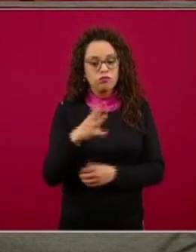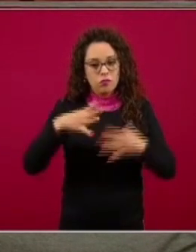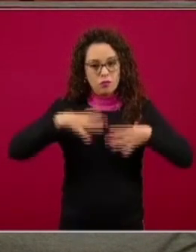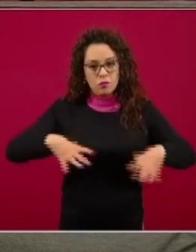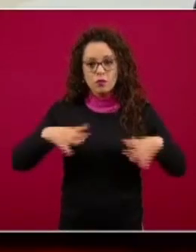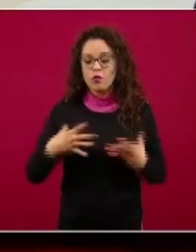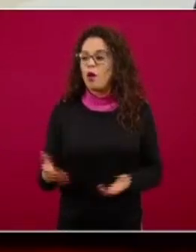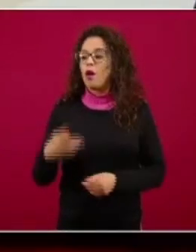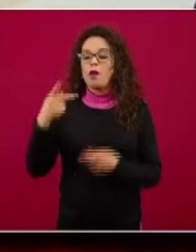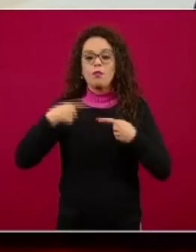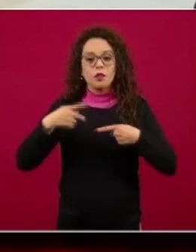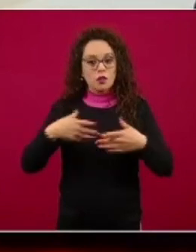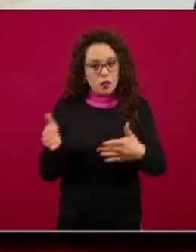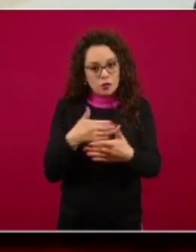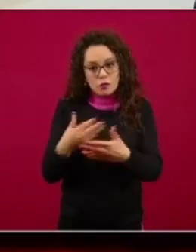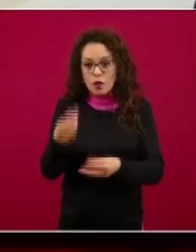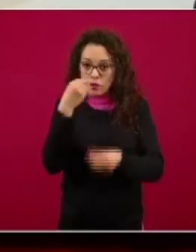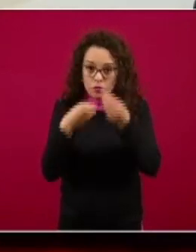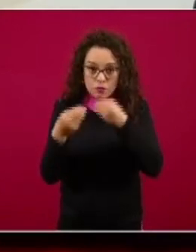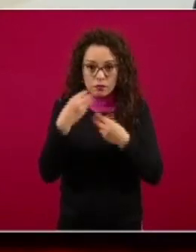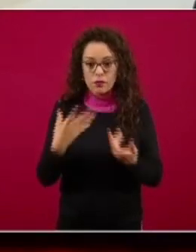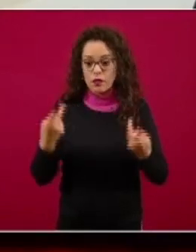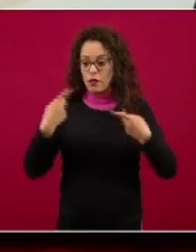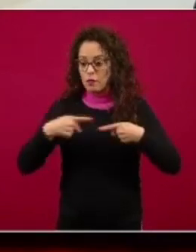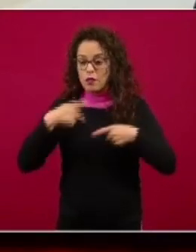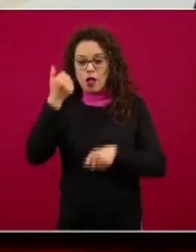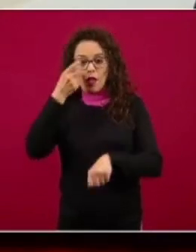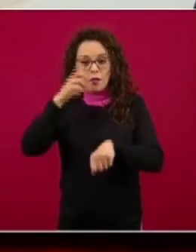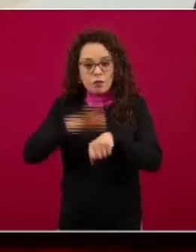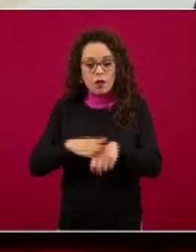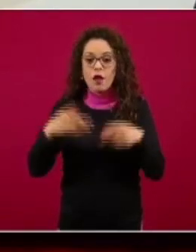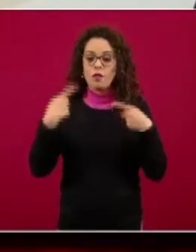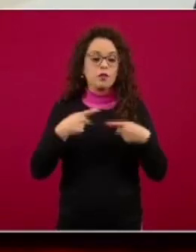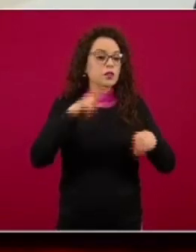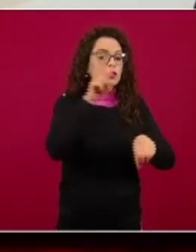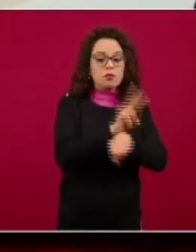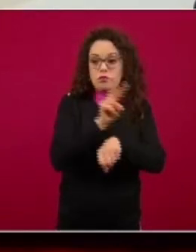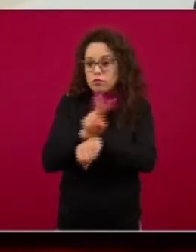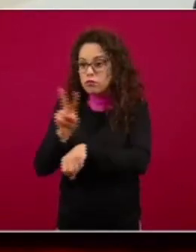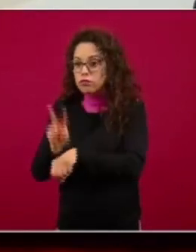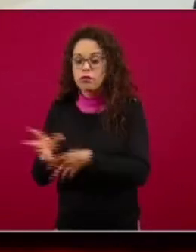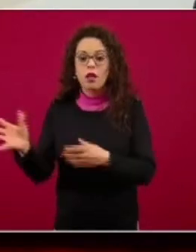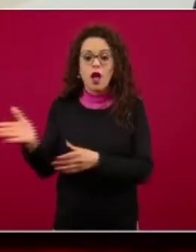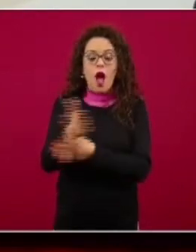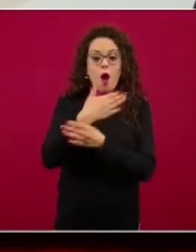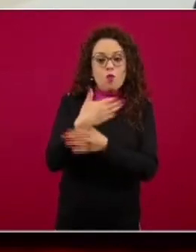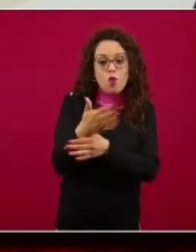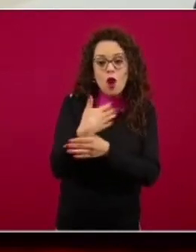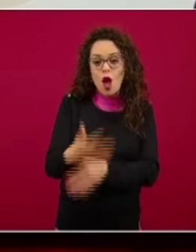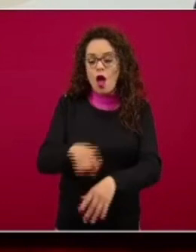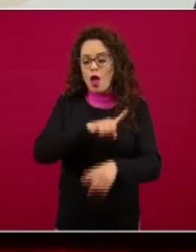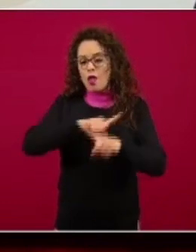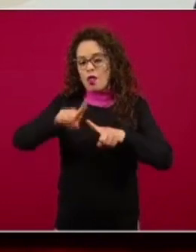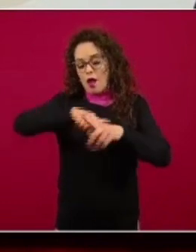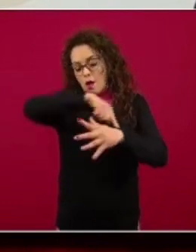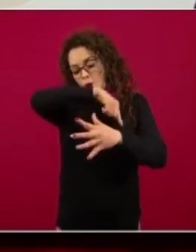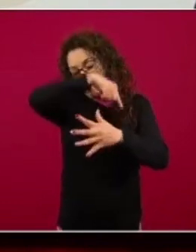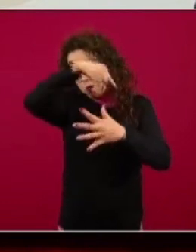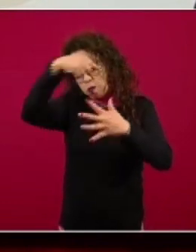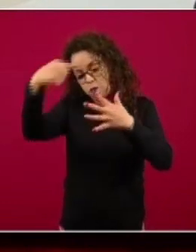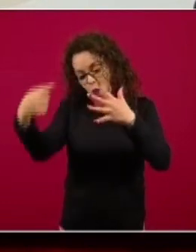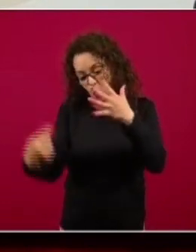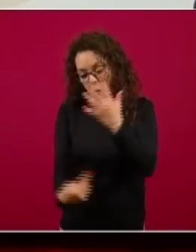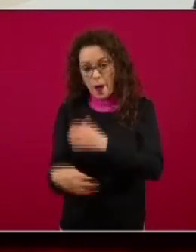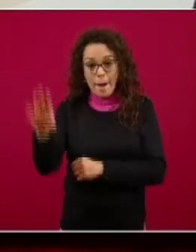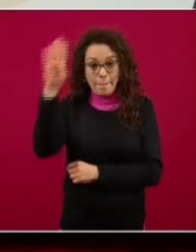personal administrativo, personal de vigilancia, personal de ambulancias. En fin, este es todo un grupo que ha